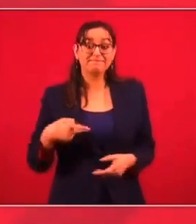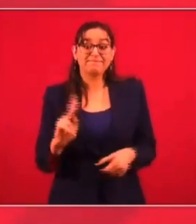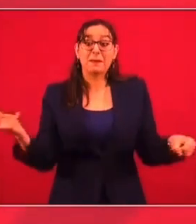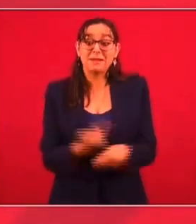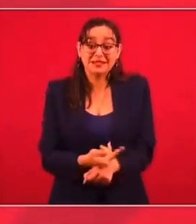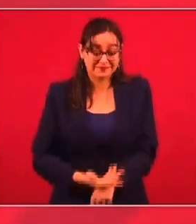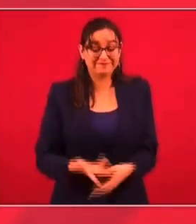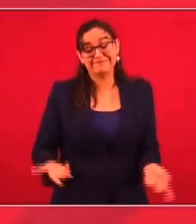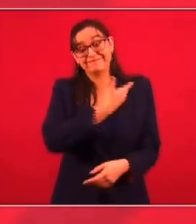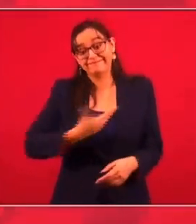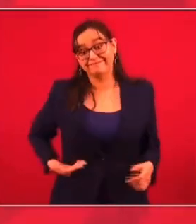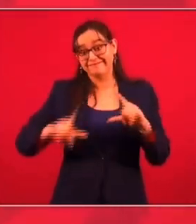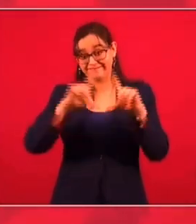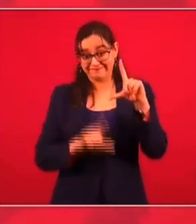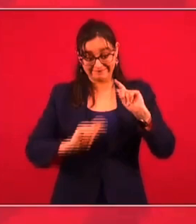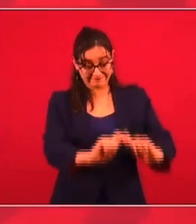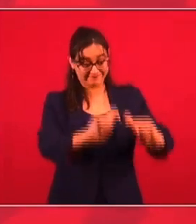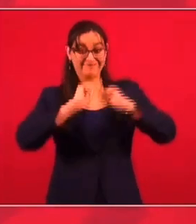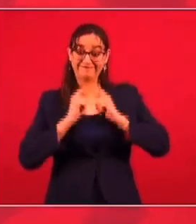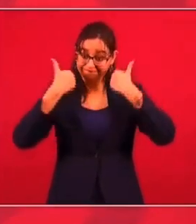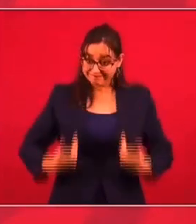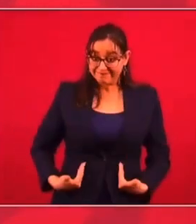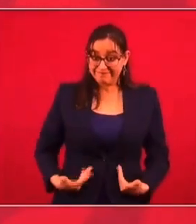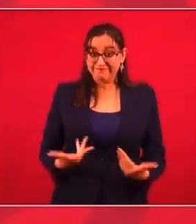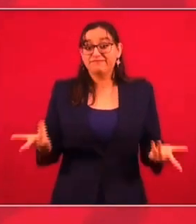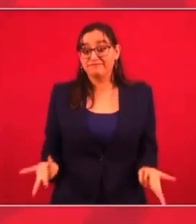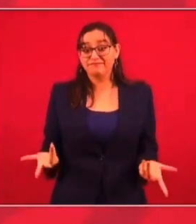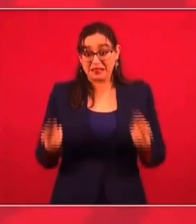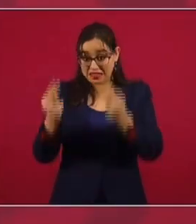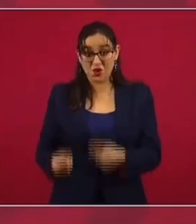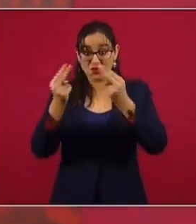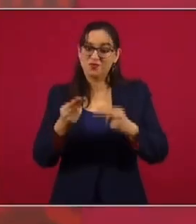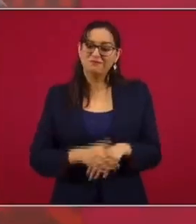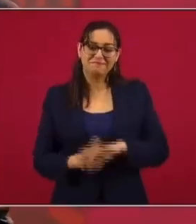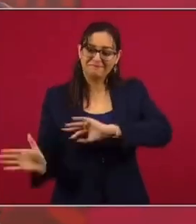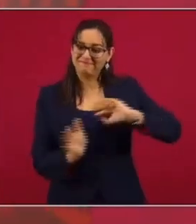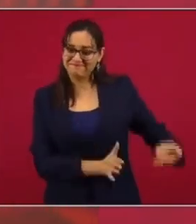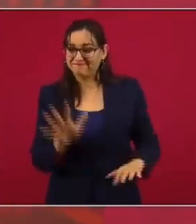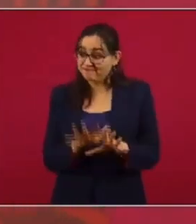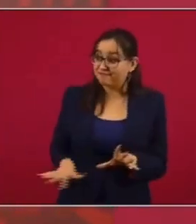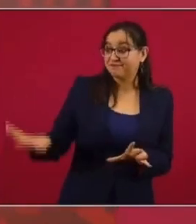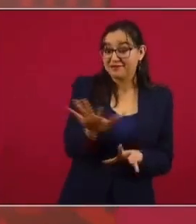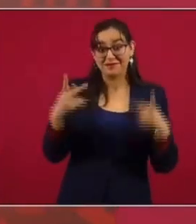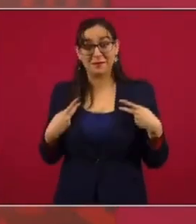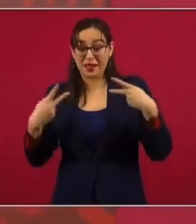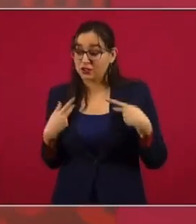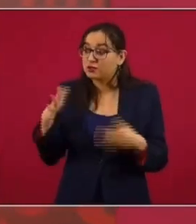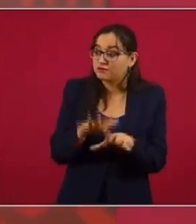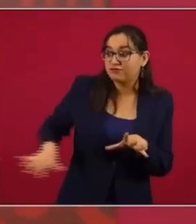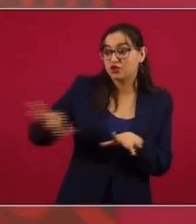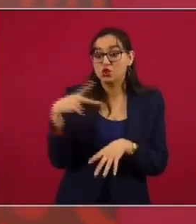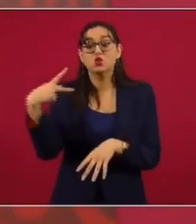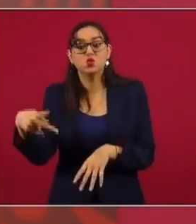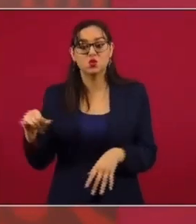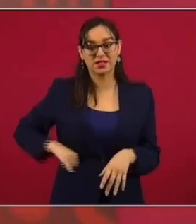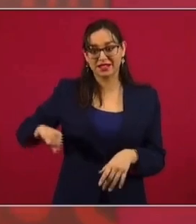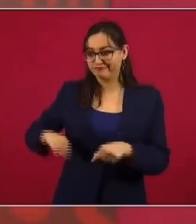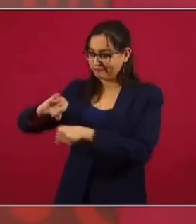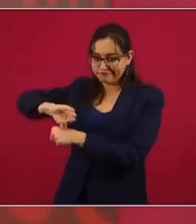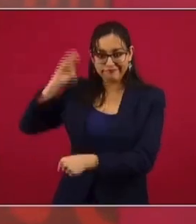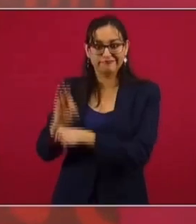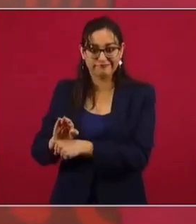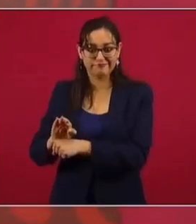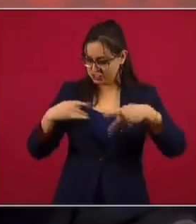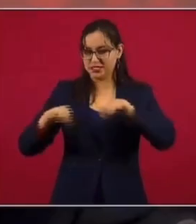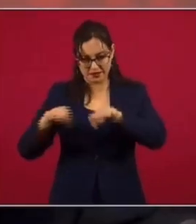México, el único negocio que le importa es el negocio público. Yo estoy aquí para defender los intereses de los ciudadanos,